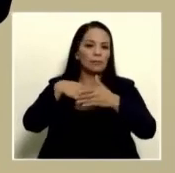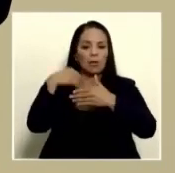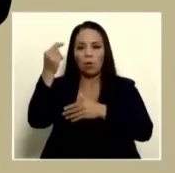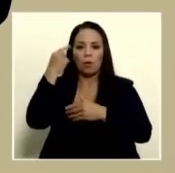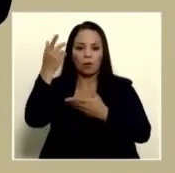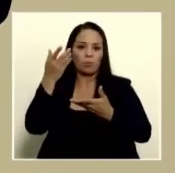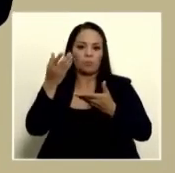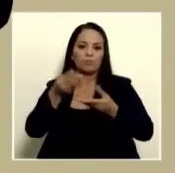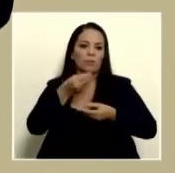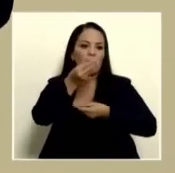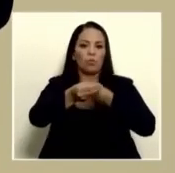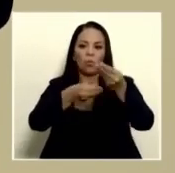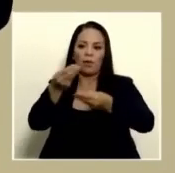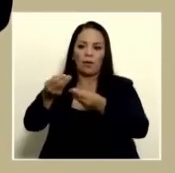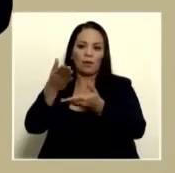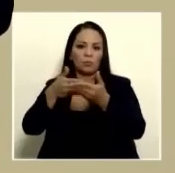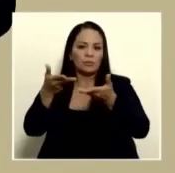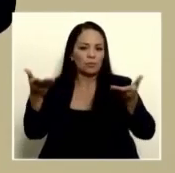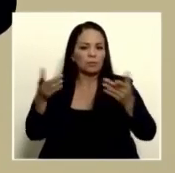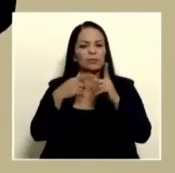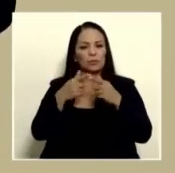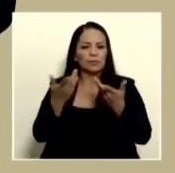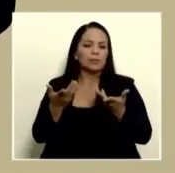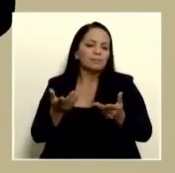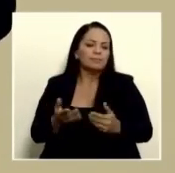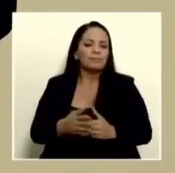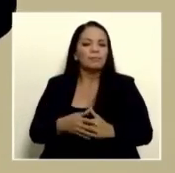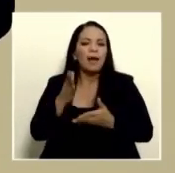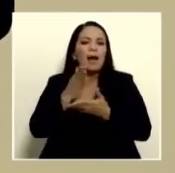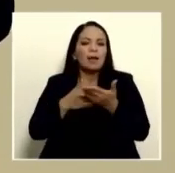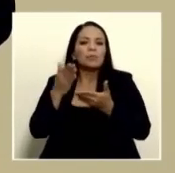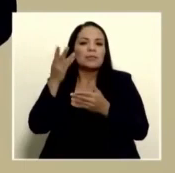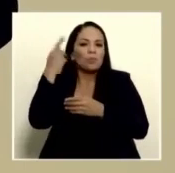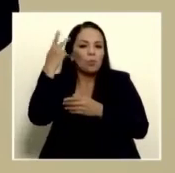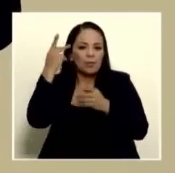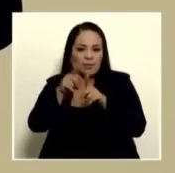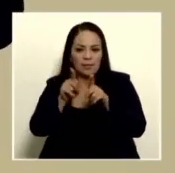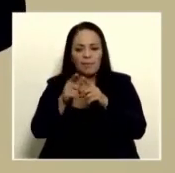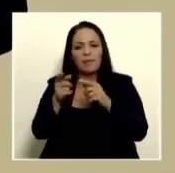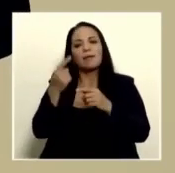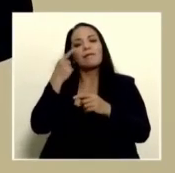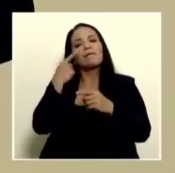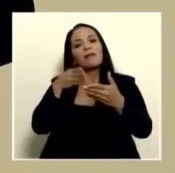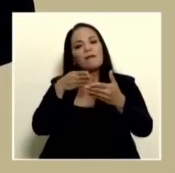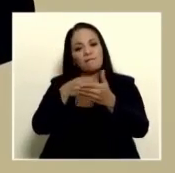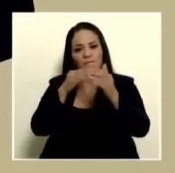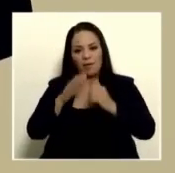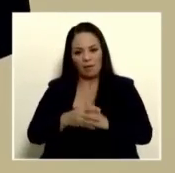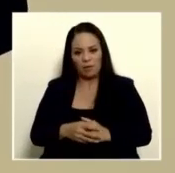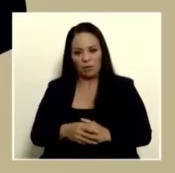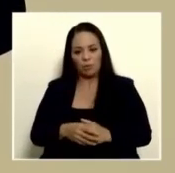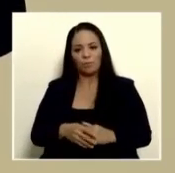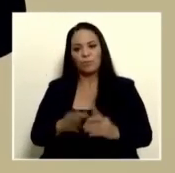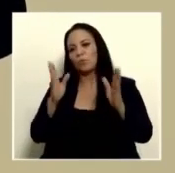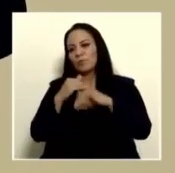adjudicar ciertas cosas pero es decir hacer ciertas políticas también tenemos que ver el efecto y no está la señora ministra de planificación